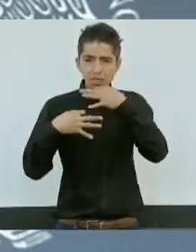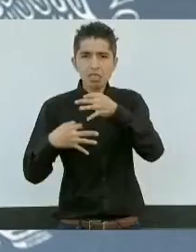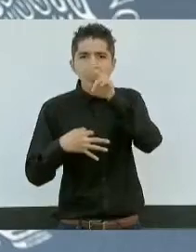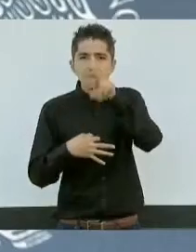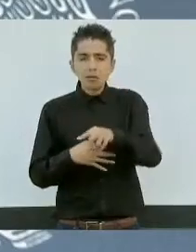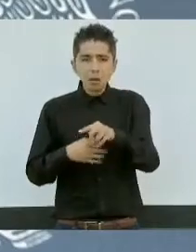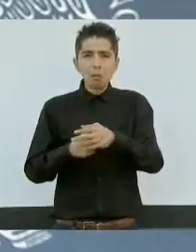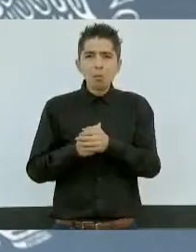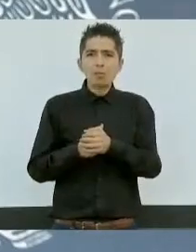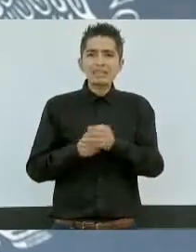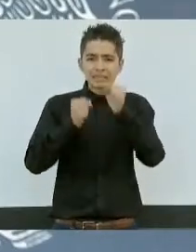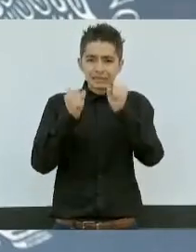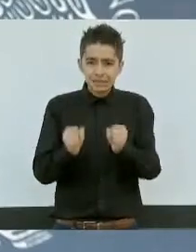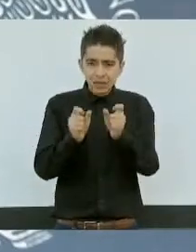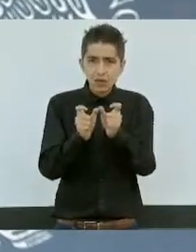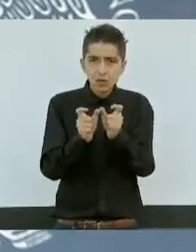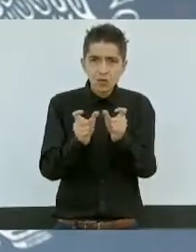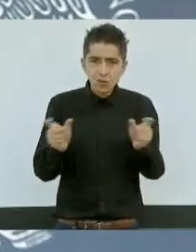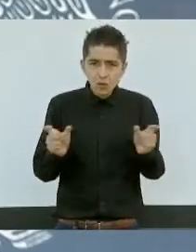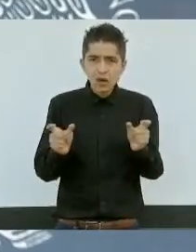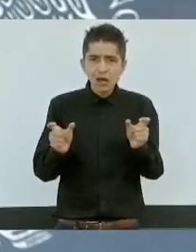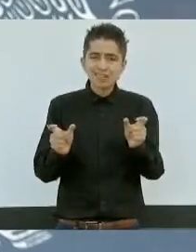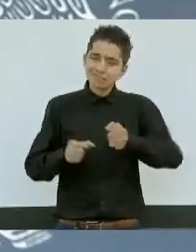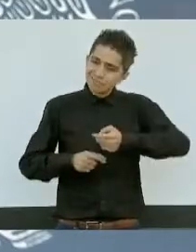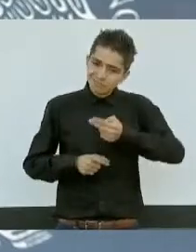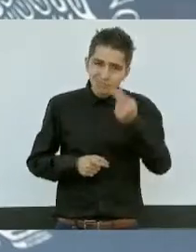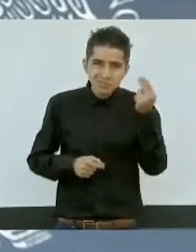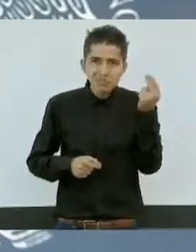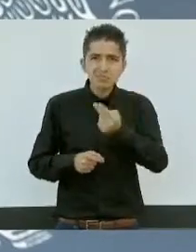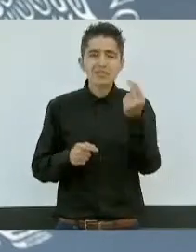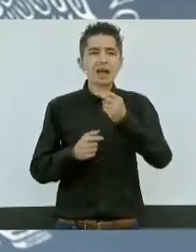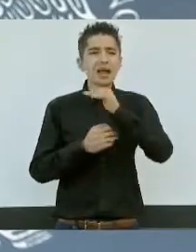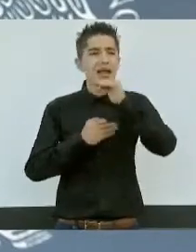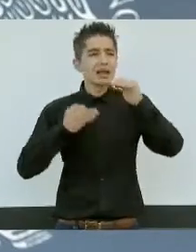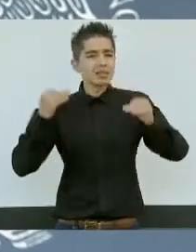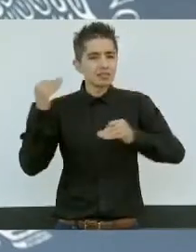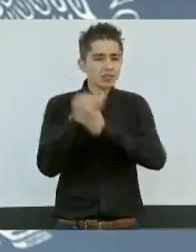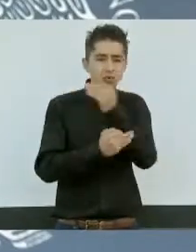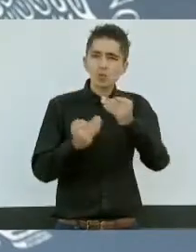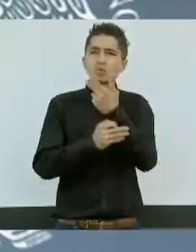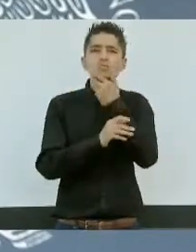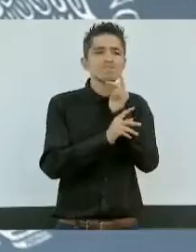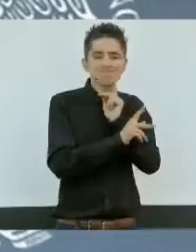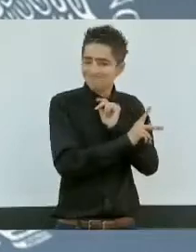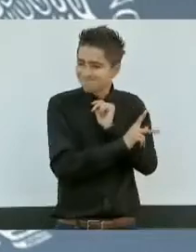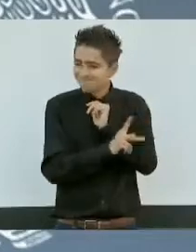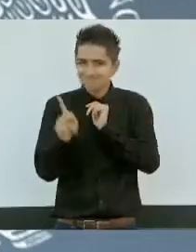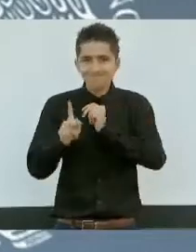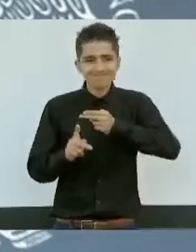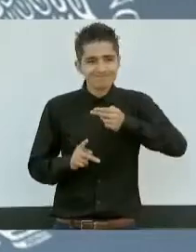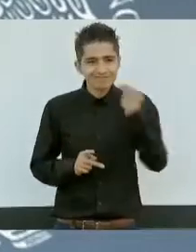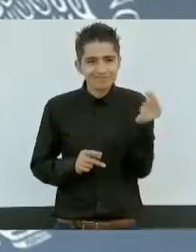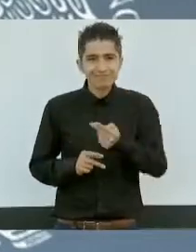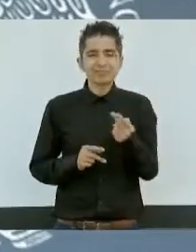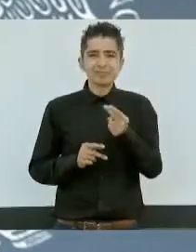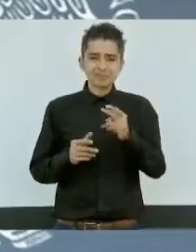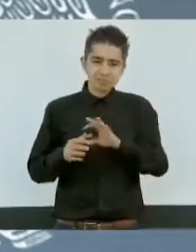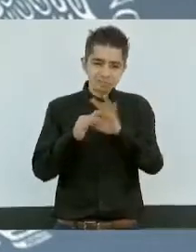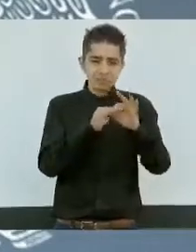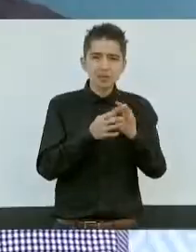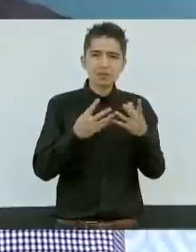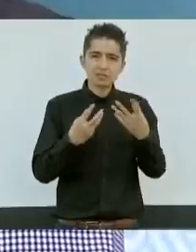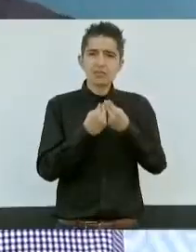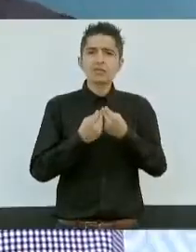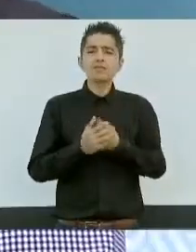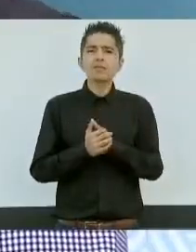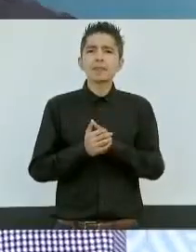la seguridad nos requiere a todas y a todos y que, empezando